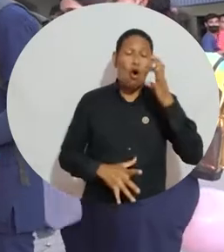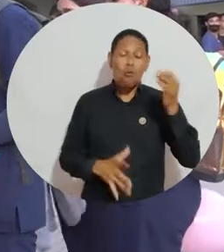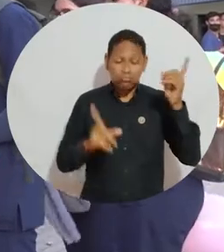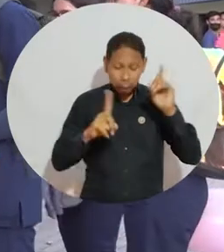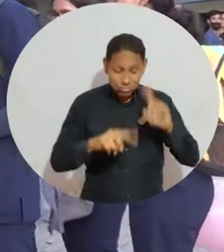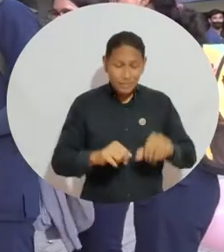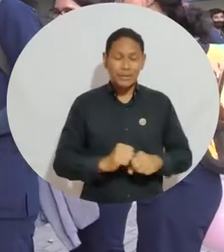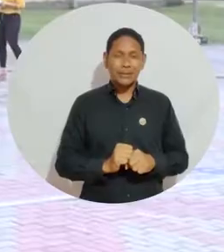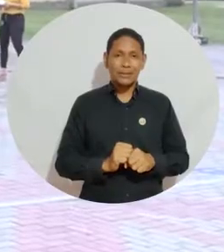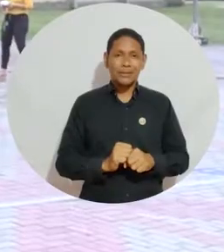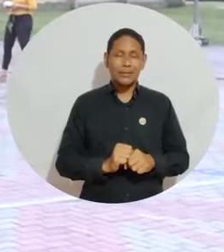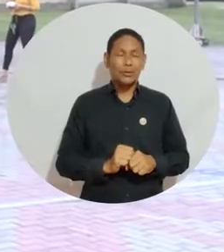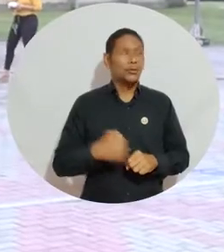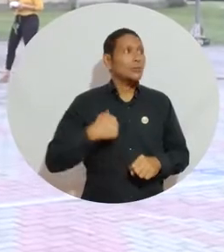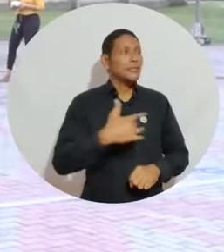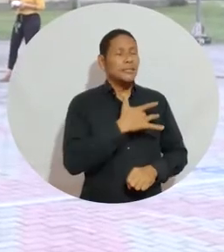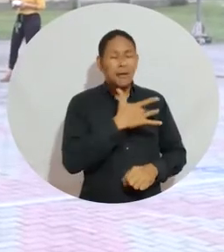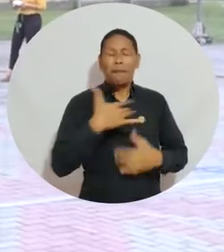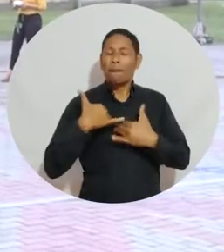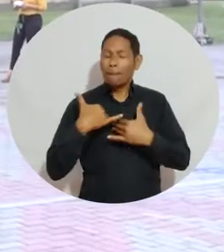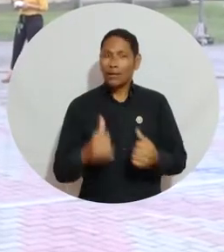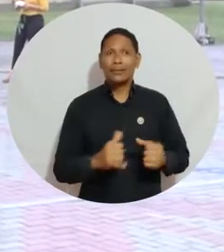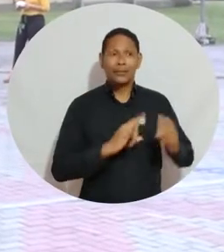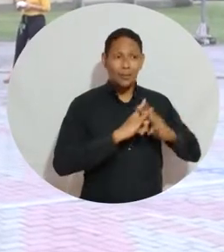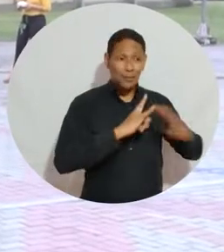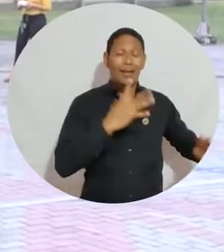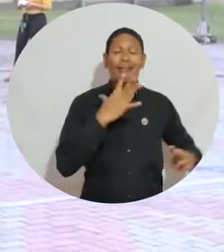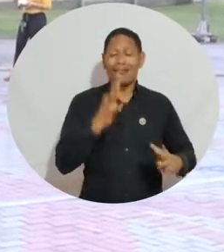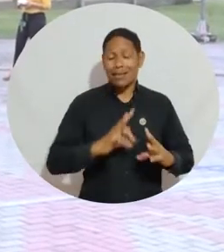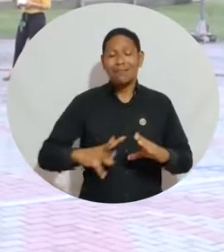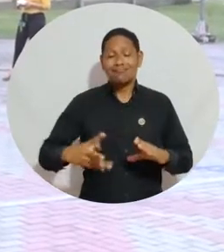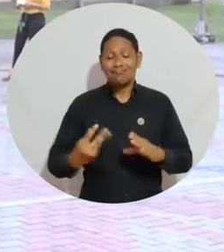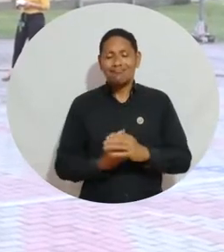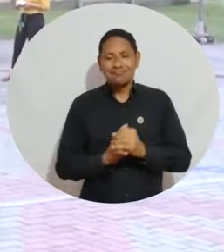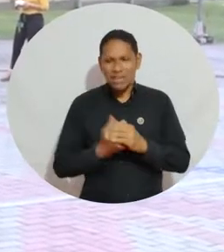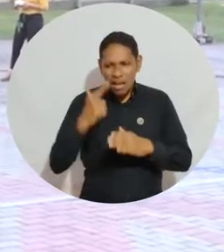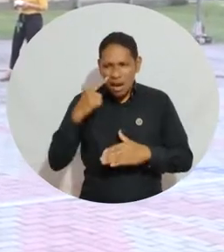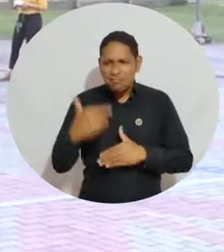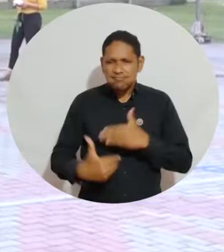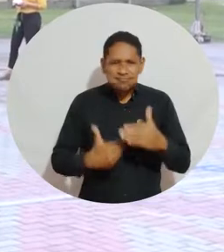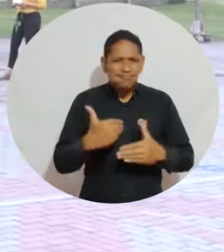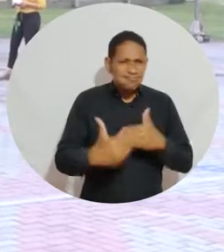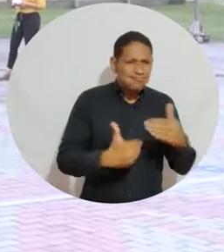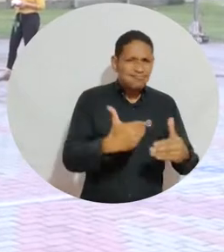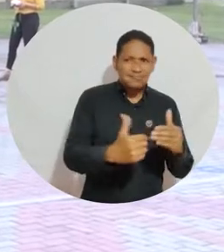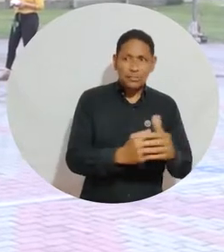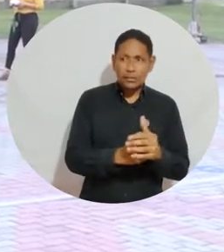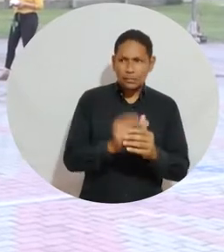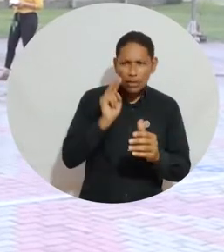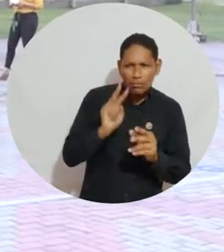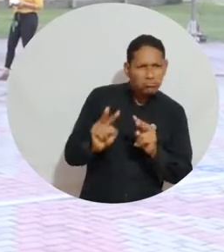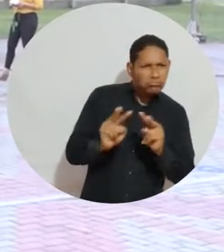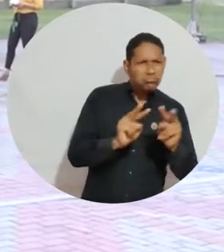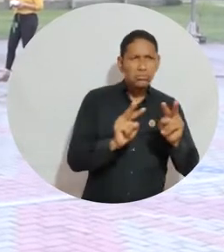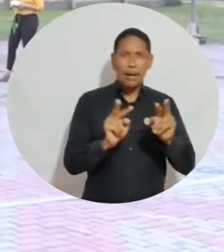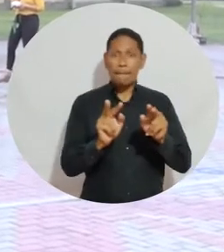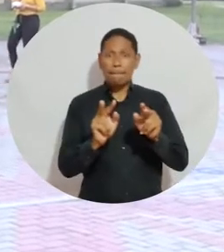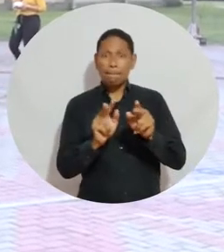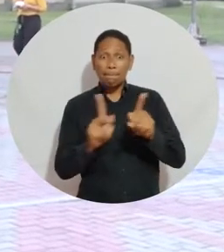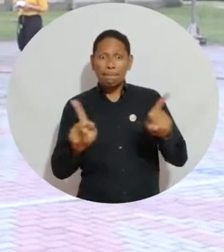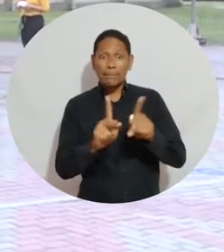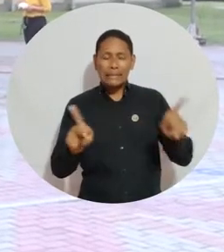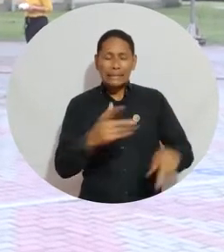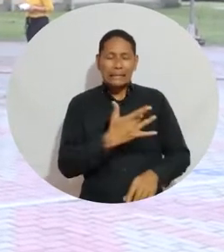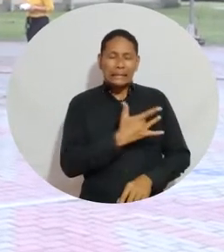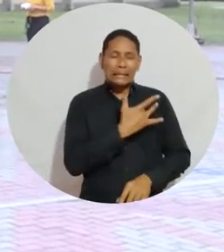pero también leal los hombres. Feliz la Universidad del Mandarena de verdad es incluyente con todos estos procesos. Ver cada persona que de